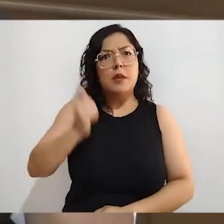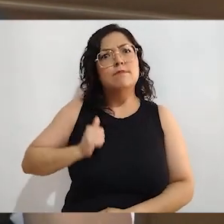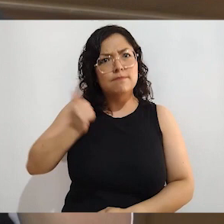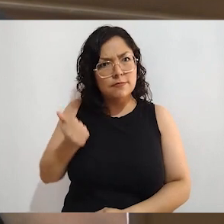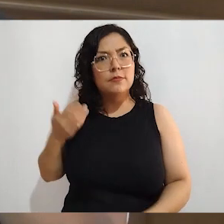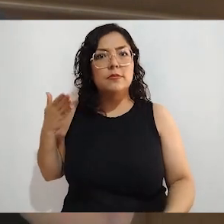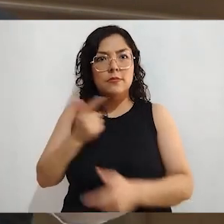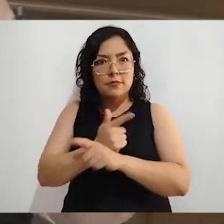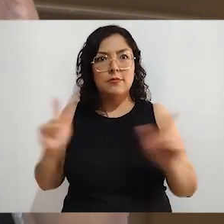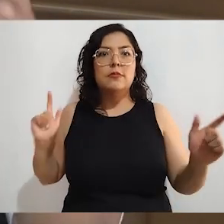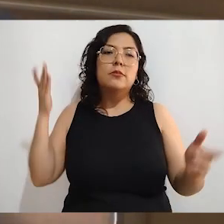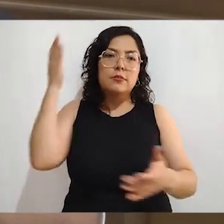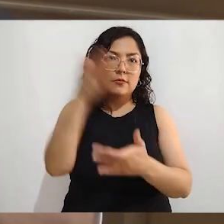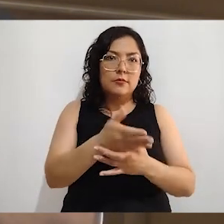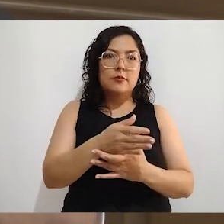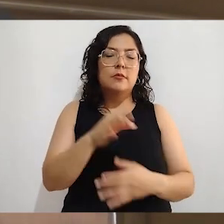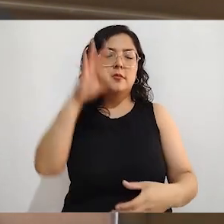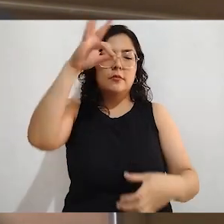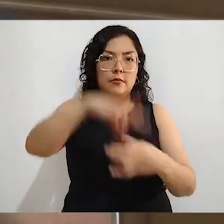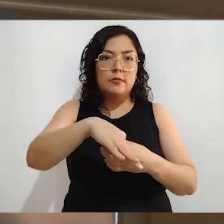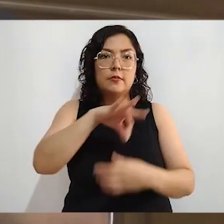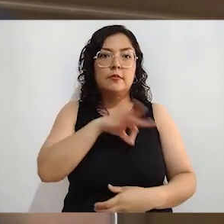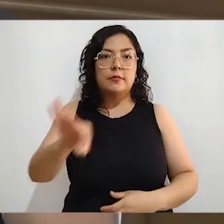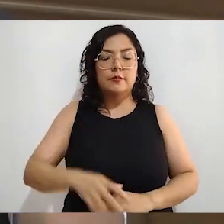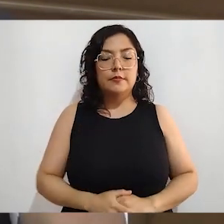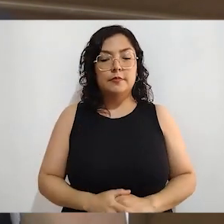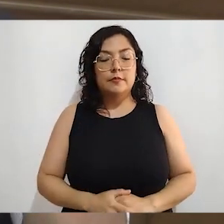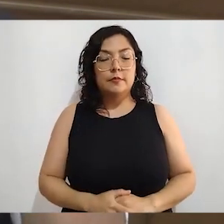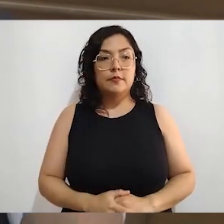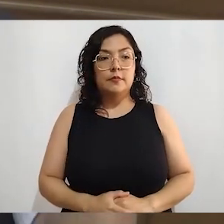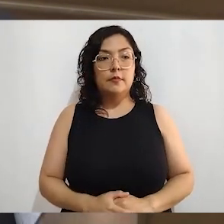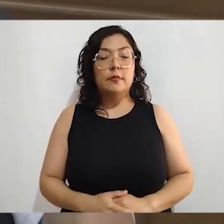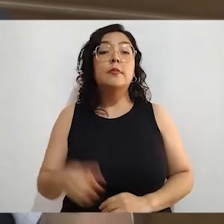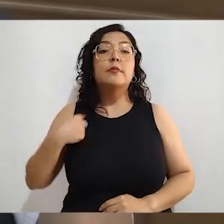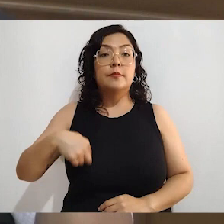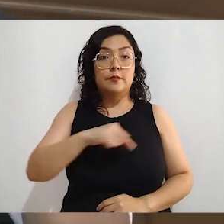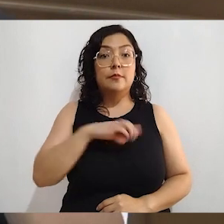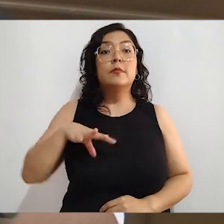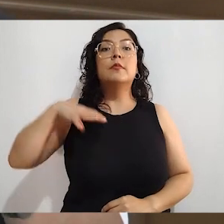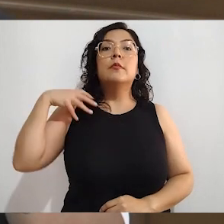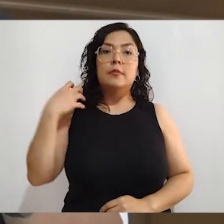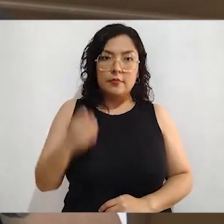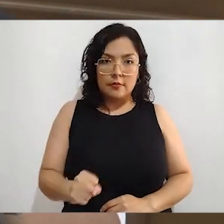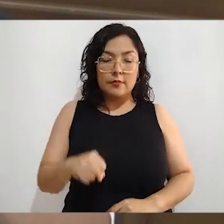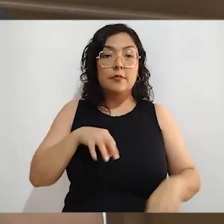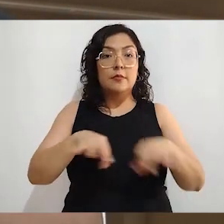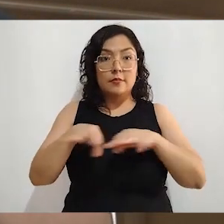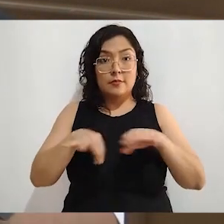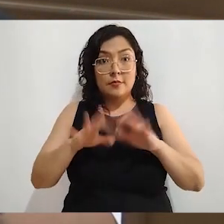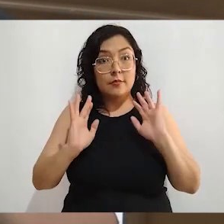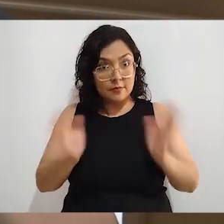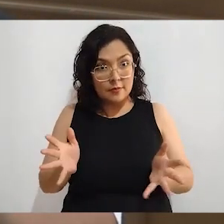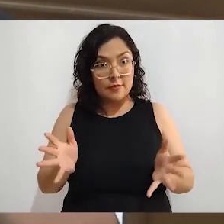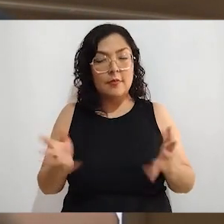Nosotros ya hemos hecho un esfuerzo por hacer una subdivisión de las secciones y eso nos permite que podemos